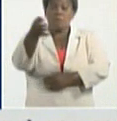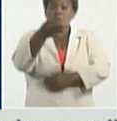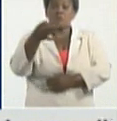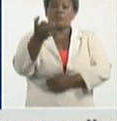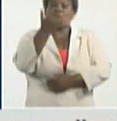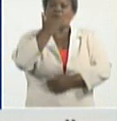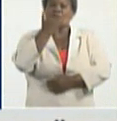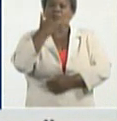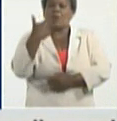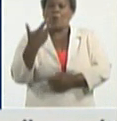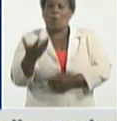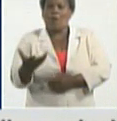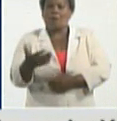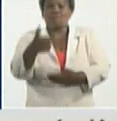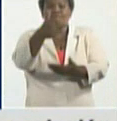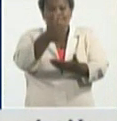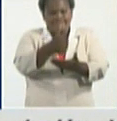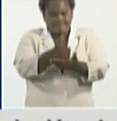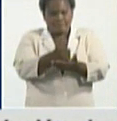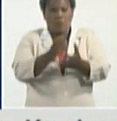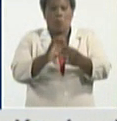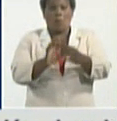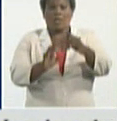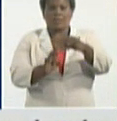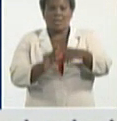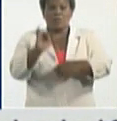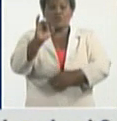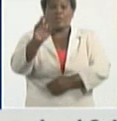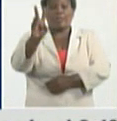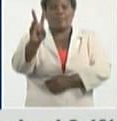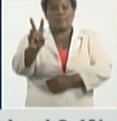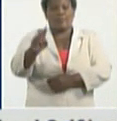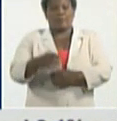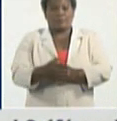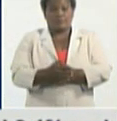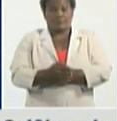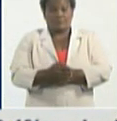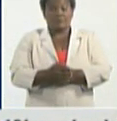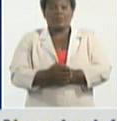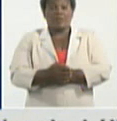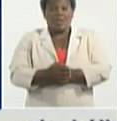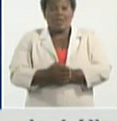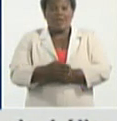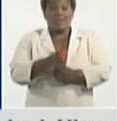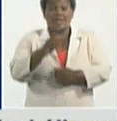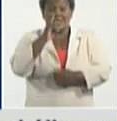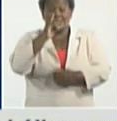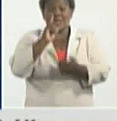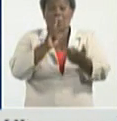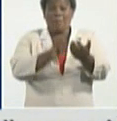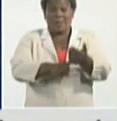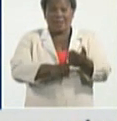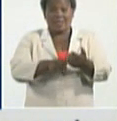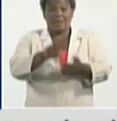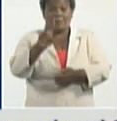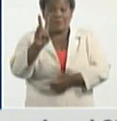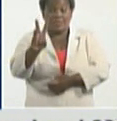al municipio de Guantánamo, el 62, Miseto Pérez 31, Baracoa 7,